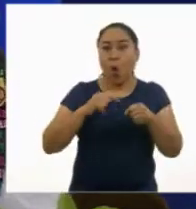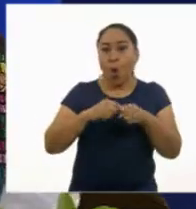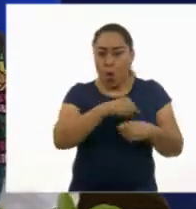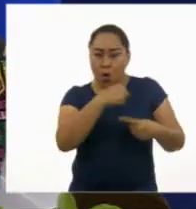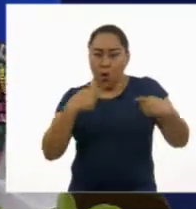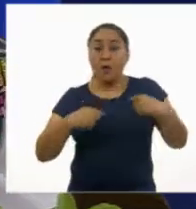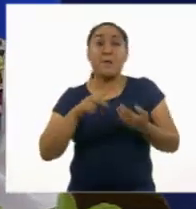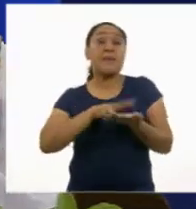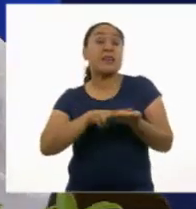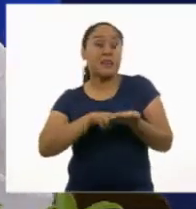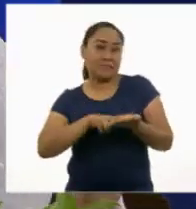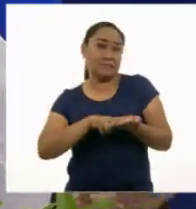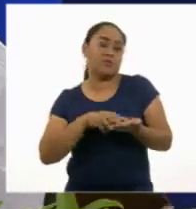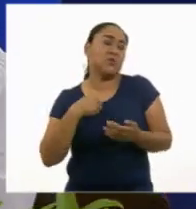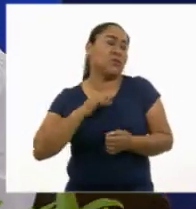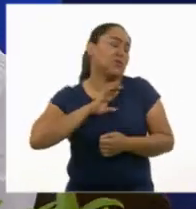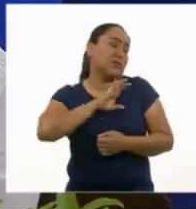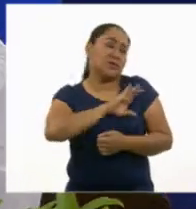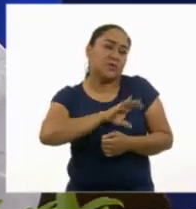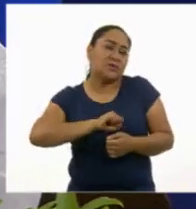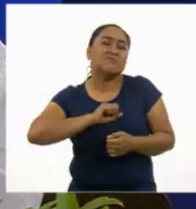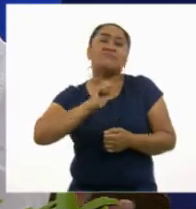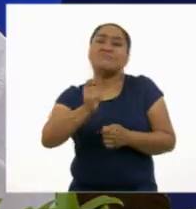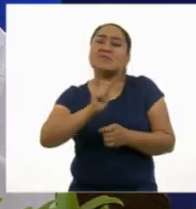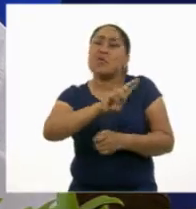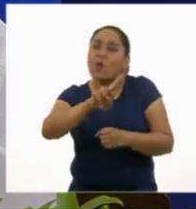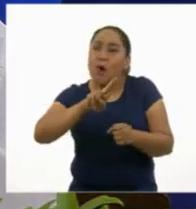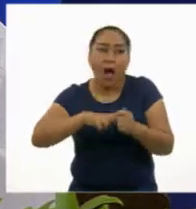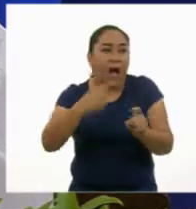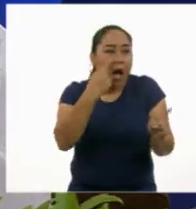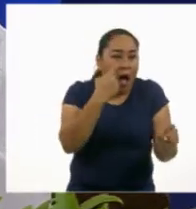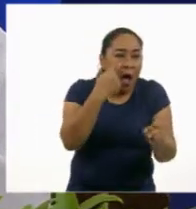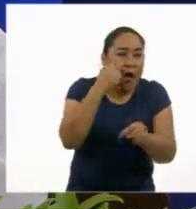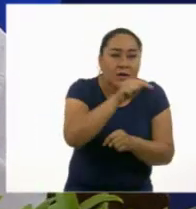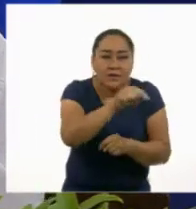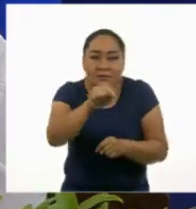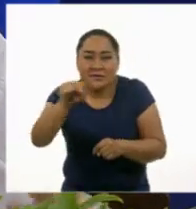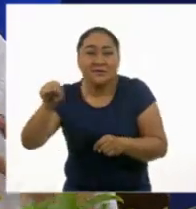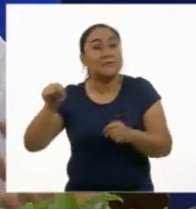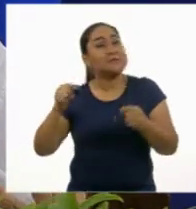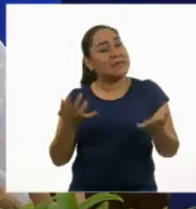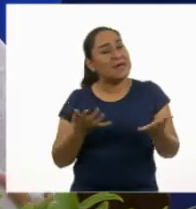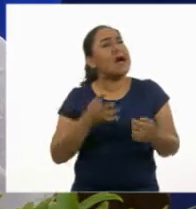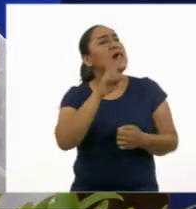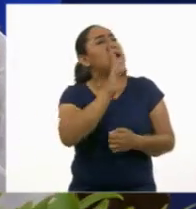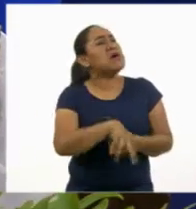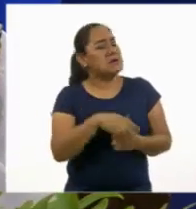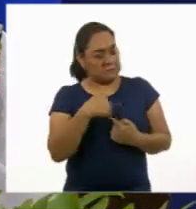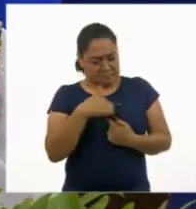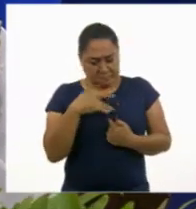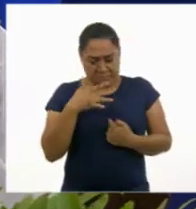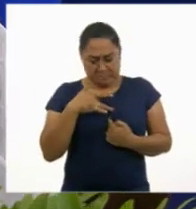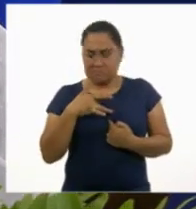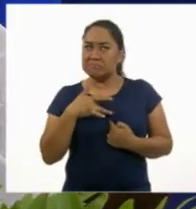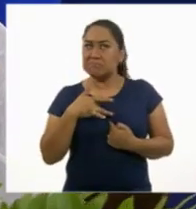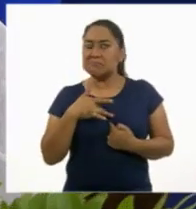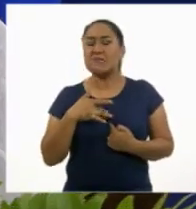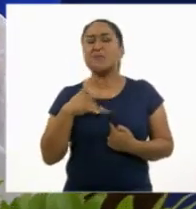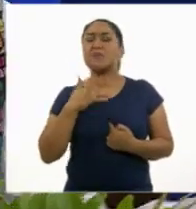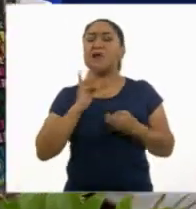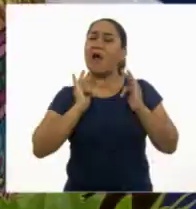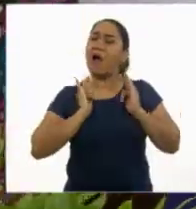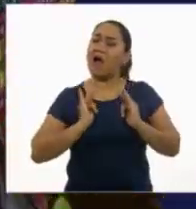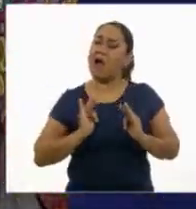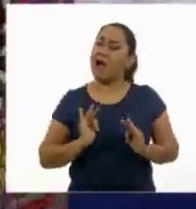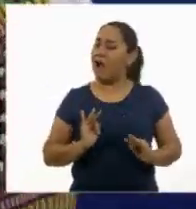verde. Me gusta mucho el verde. Son los colores de la naturaleza. Y además, ¿sabes qué? Me siento bien conmigo misma. Cuando traigo estos